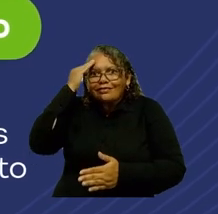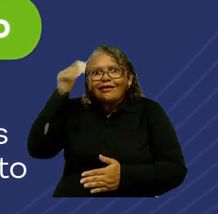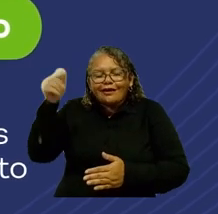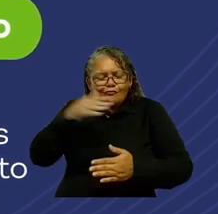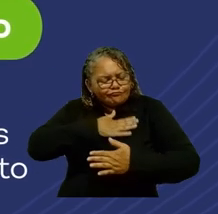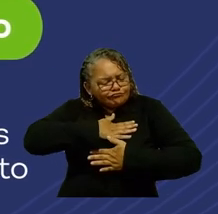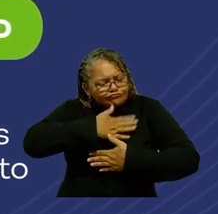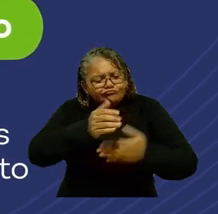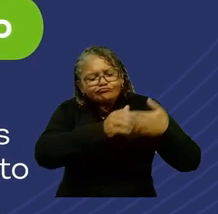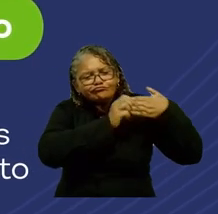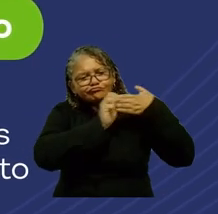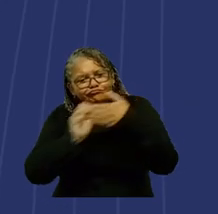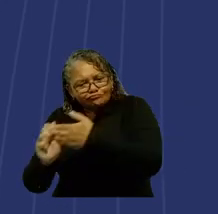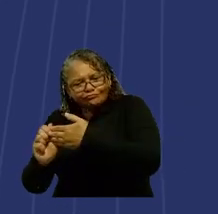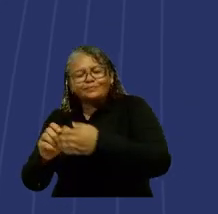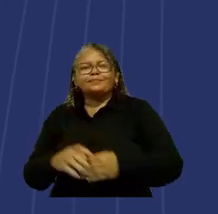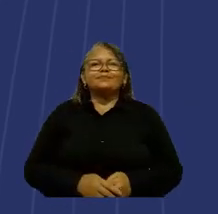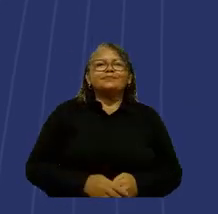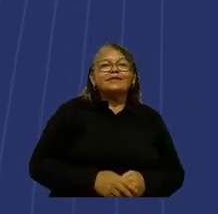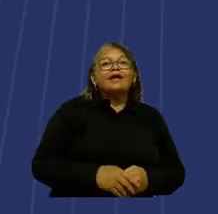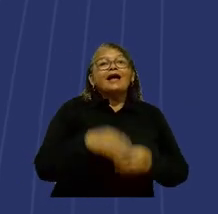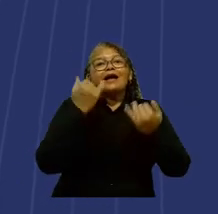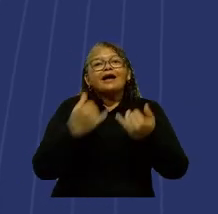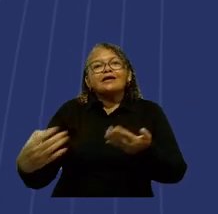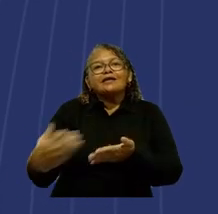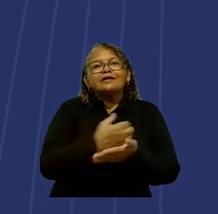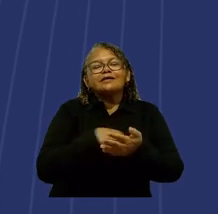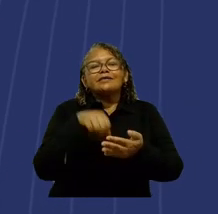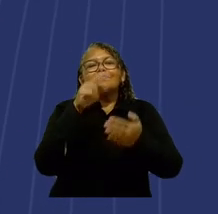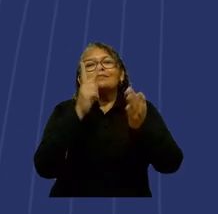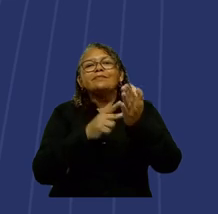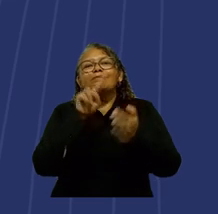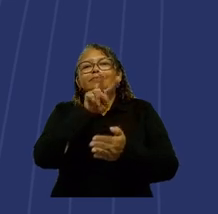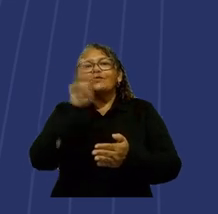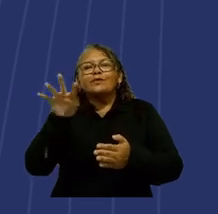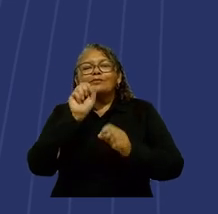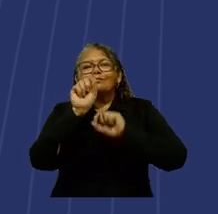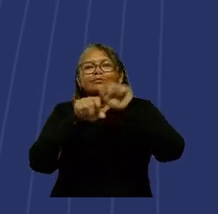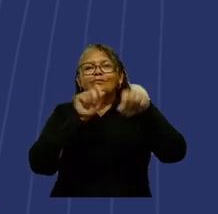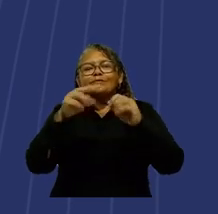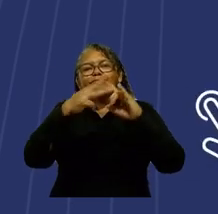estará dispuesto para orientarte. Consulta Unimagdalena 2024.